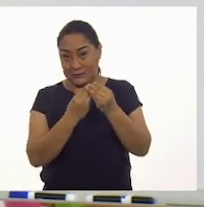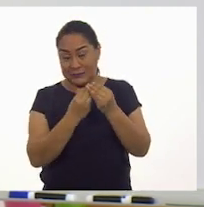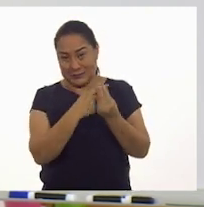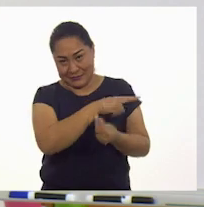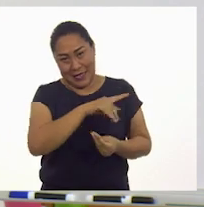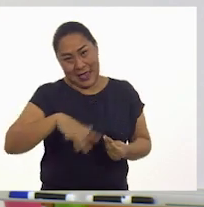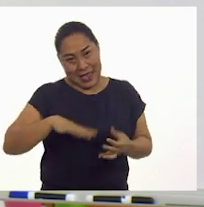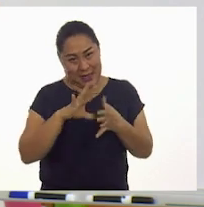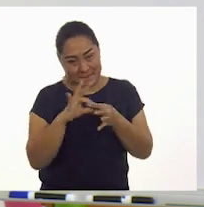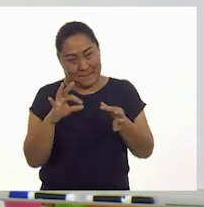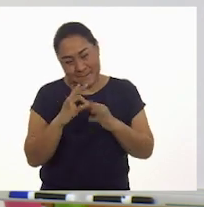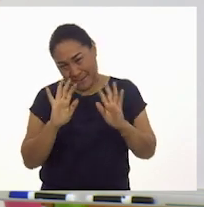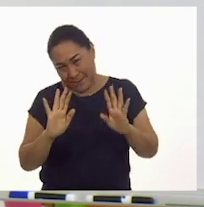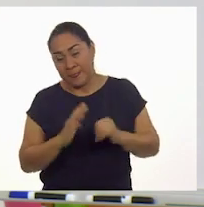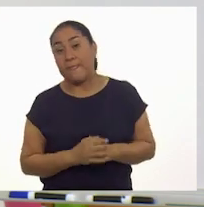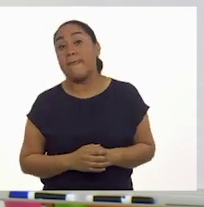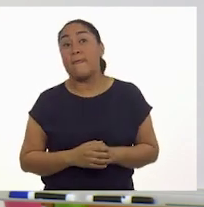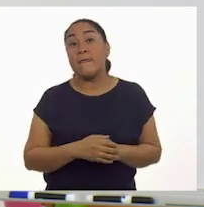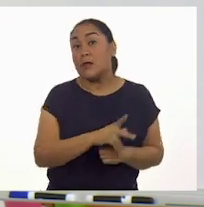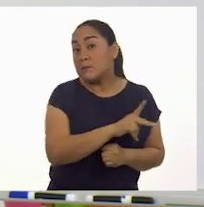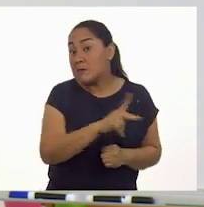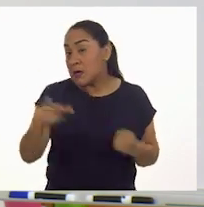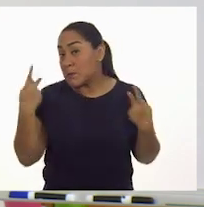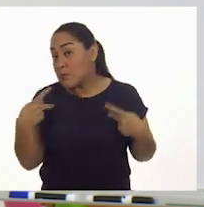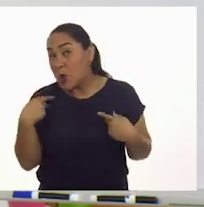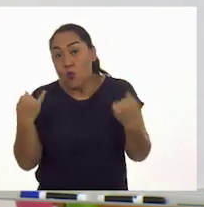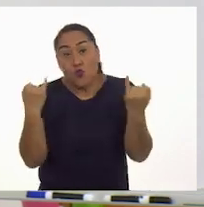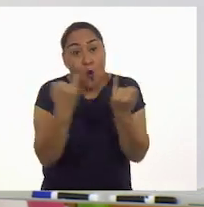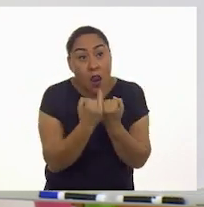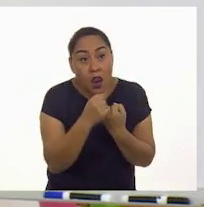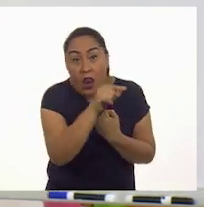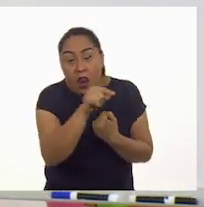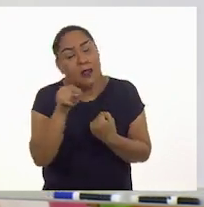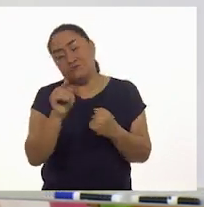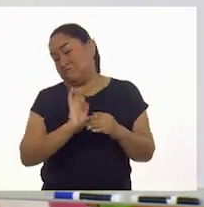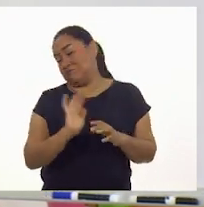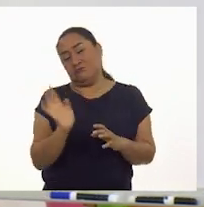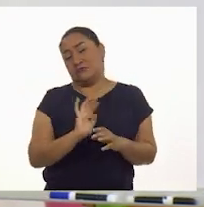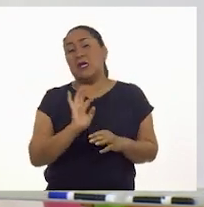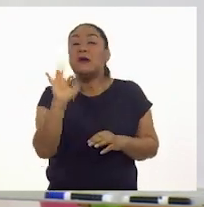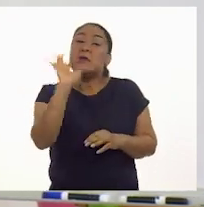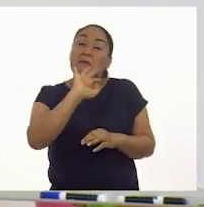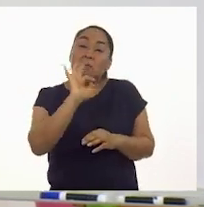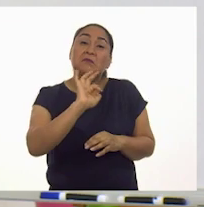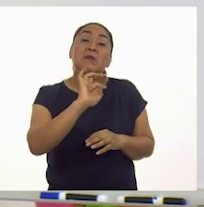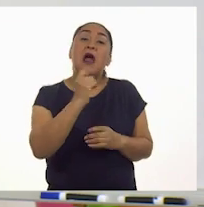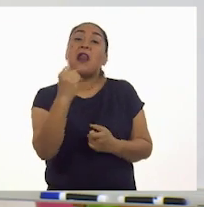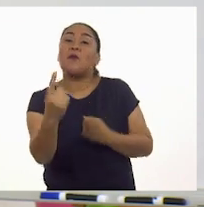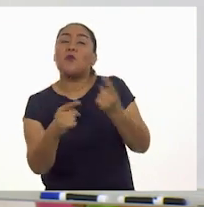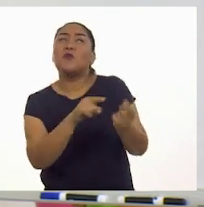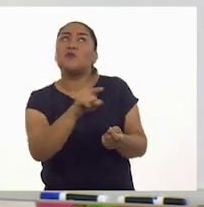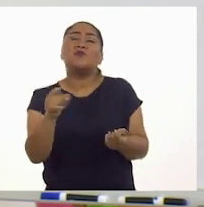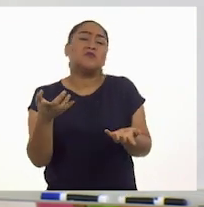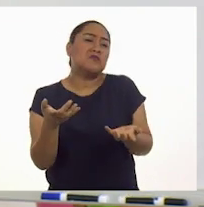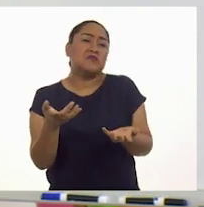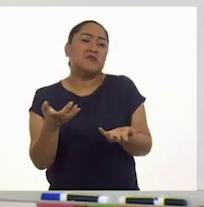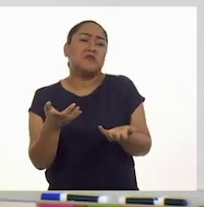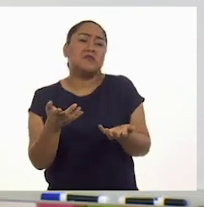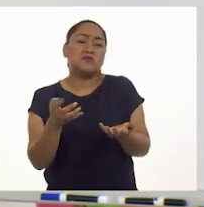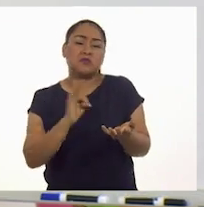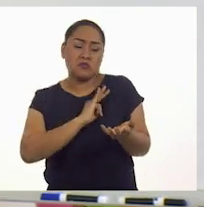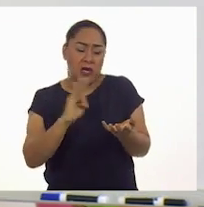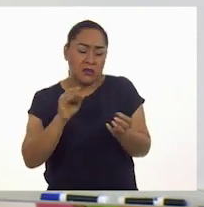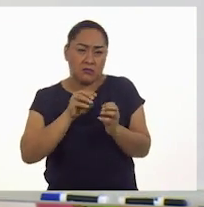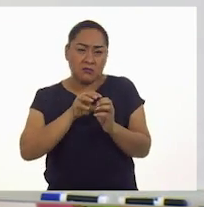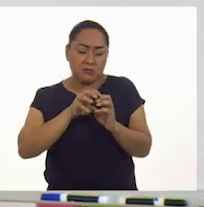Ahora, no necesariamente todas las personas hacen eso. Puede ser que las personas también puedan cortarla por mitades